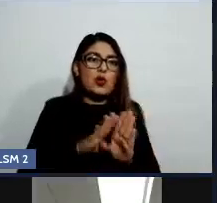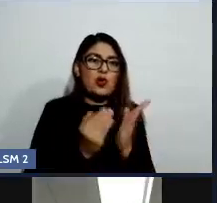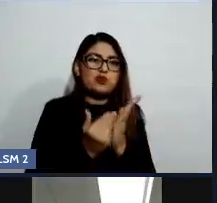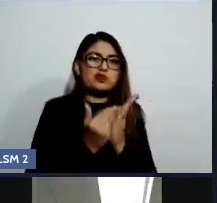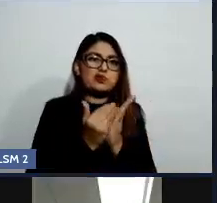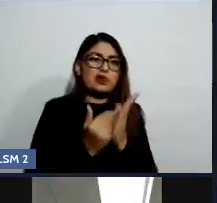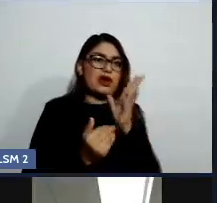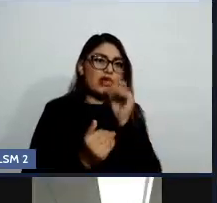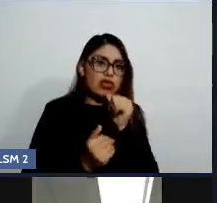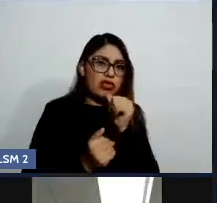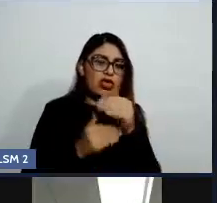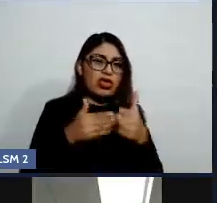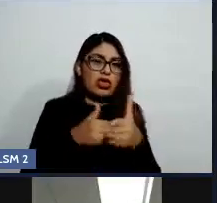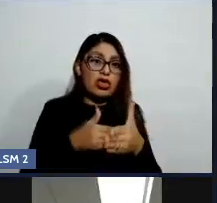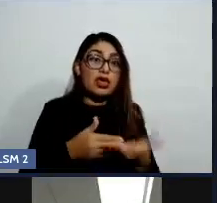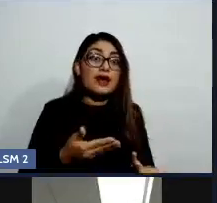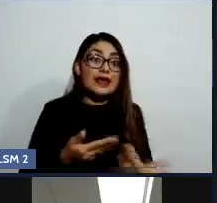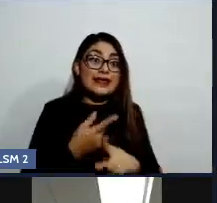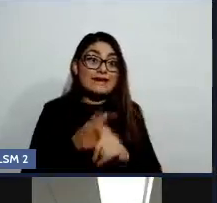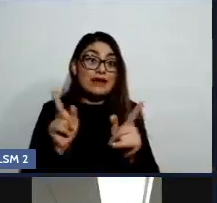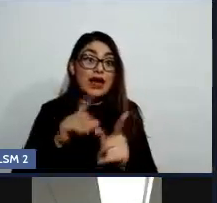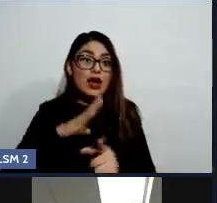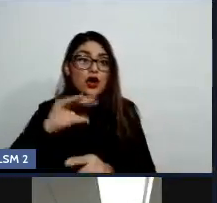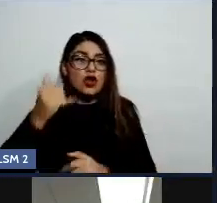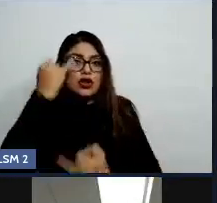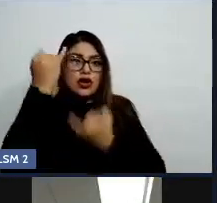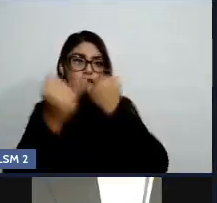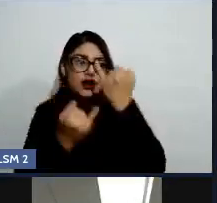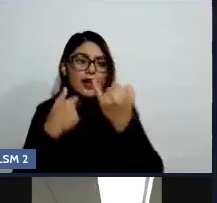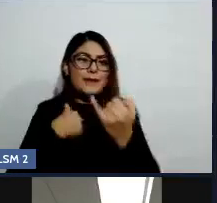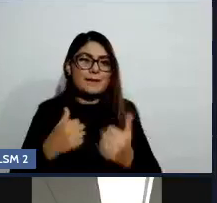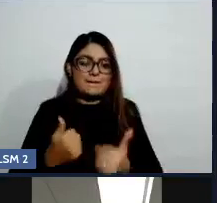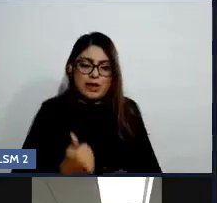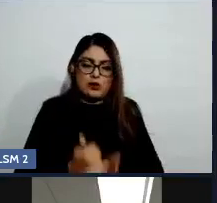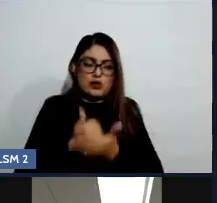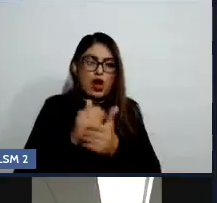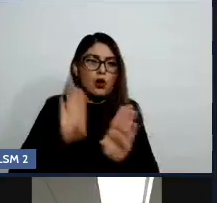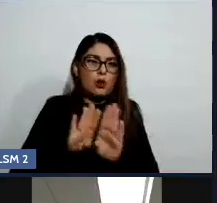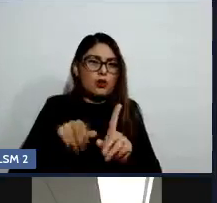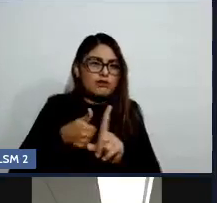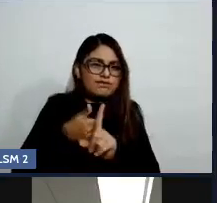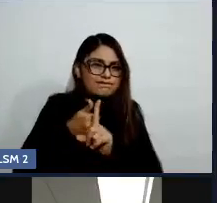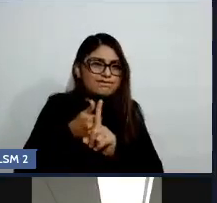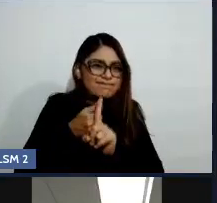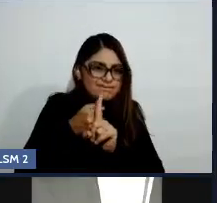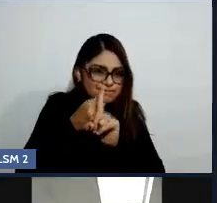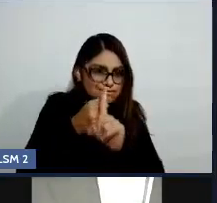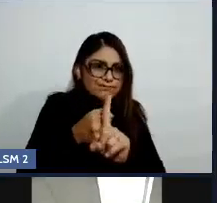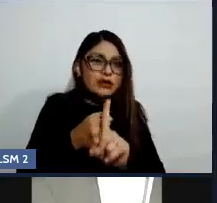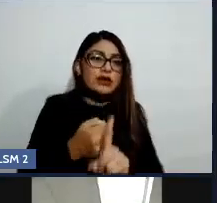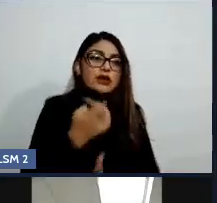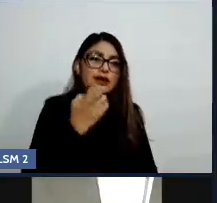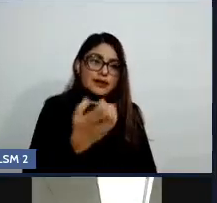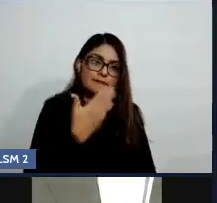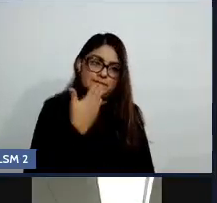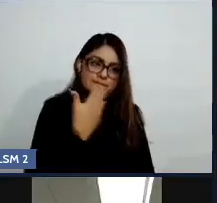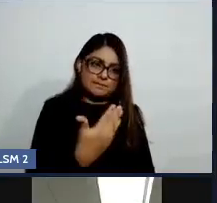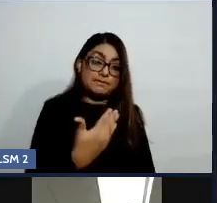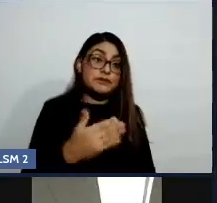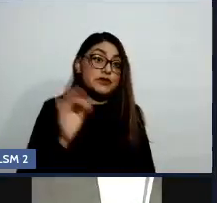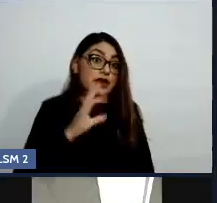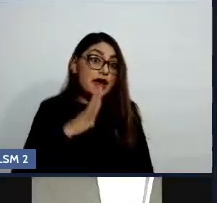limitando, hay que cambiarla, hay que revisarla, que cuestionarla. Ajá. Entonces,